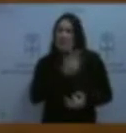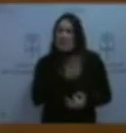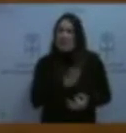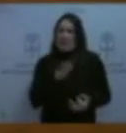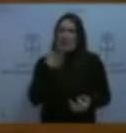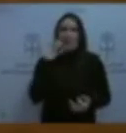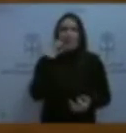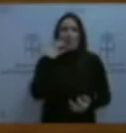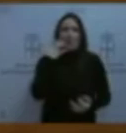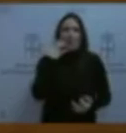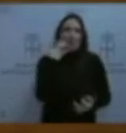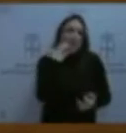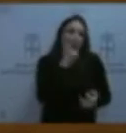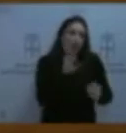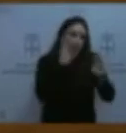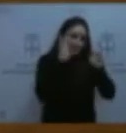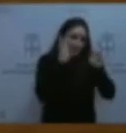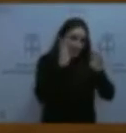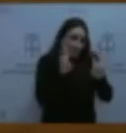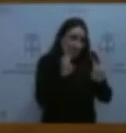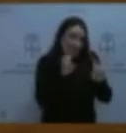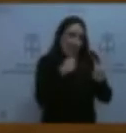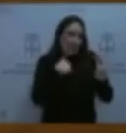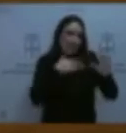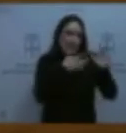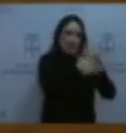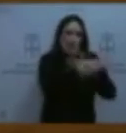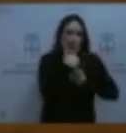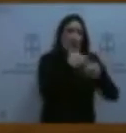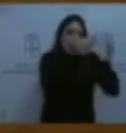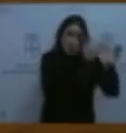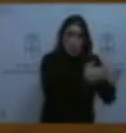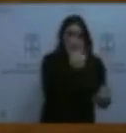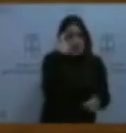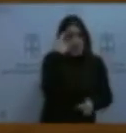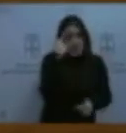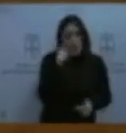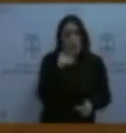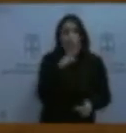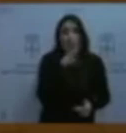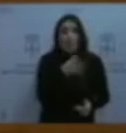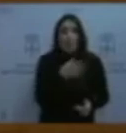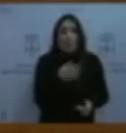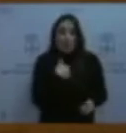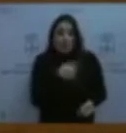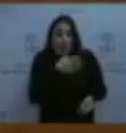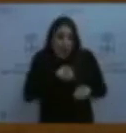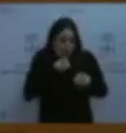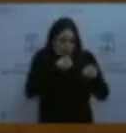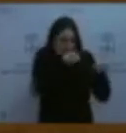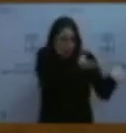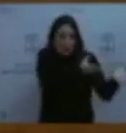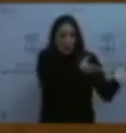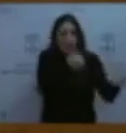por calificarlo de alguna manera, tener que explicarle algo que usted ya sabe, porque me consta que la información que le quiero transmitir en esta interpelación